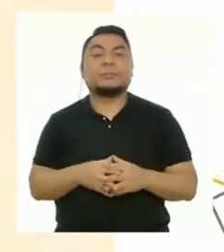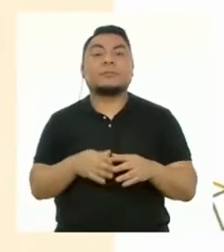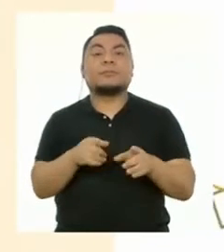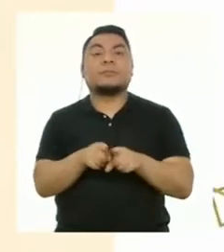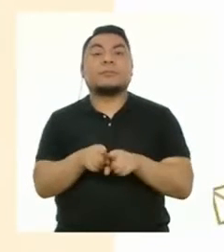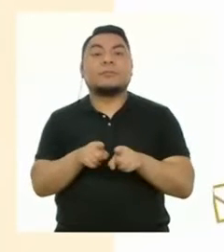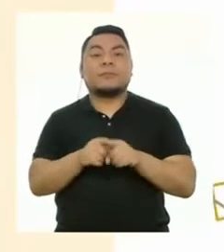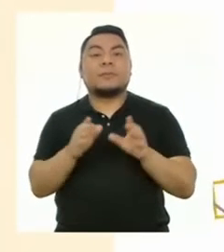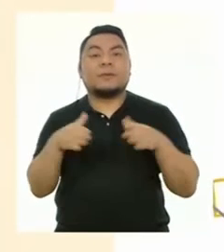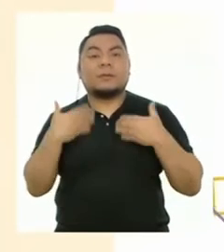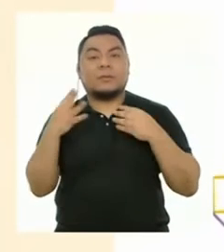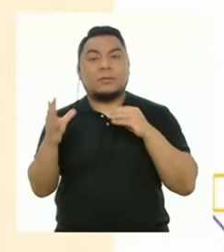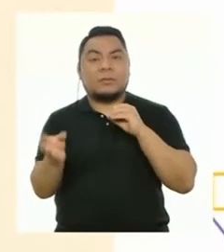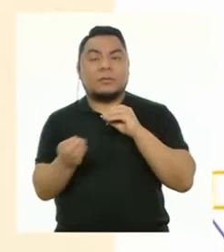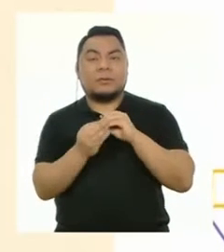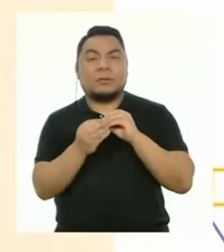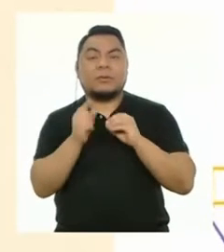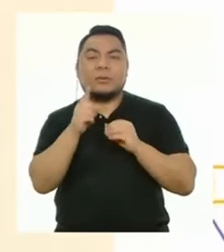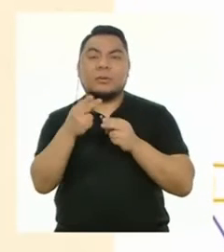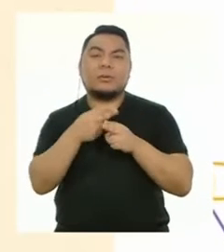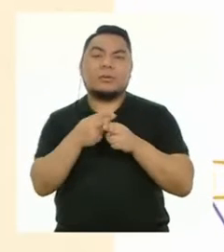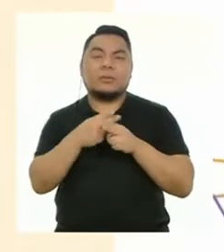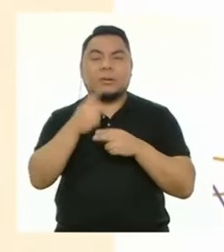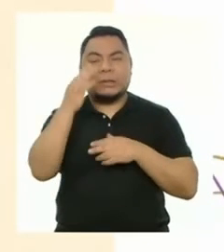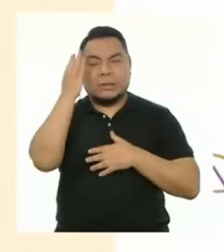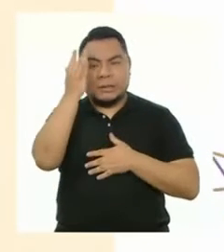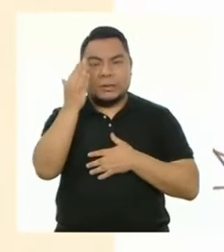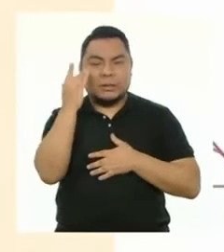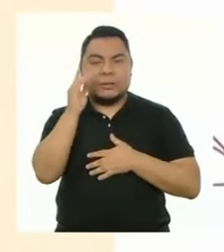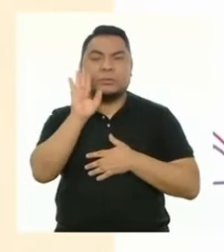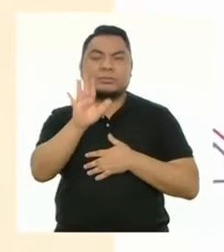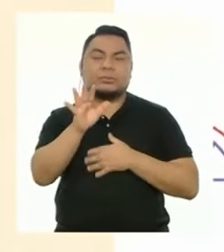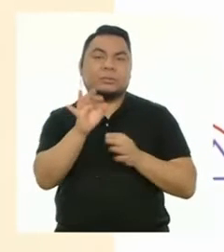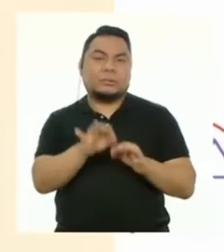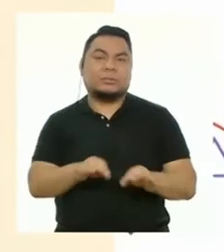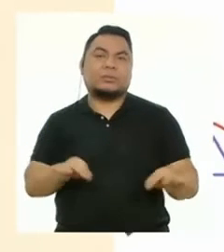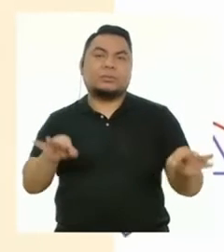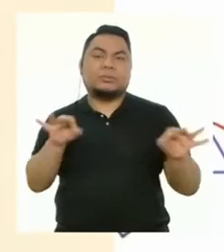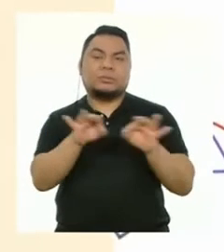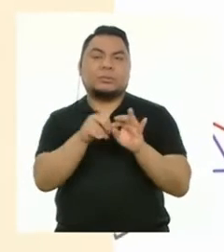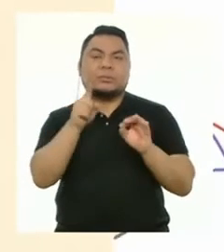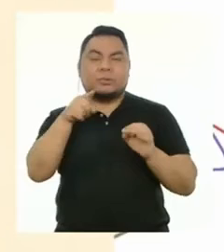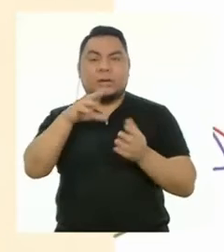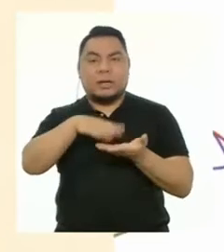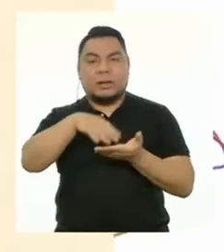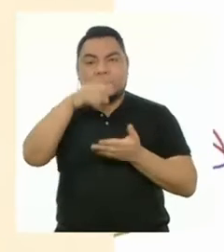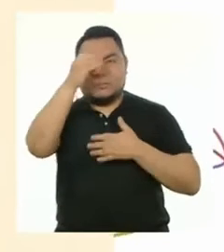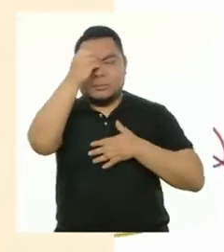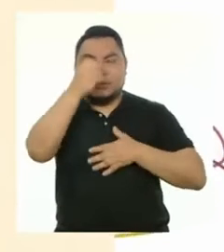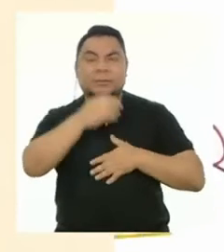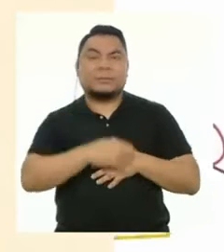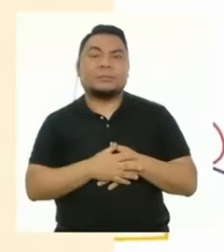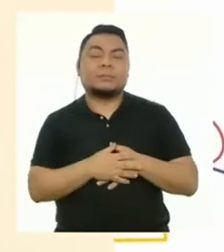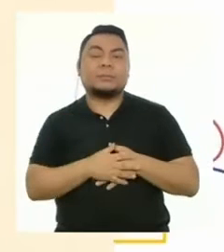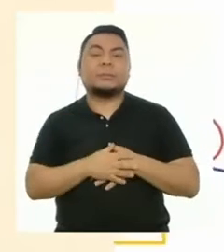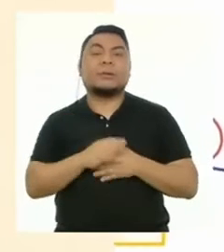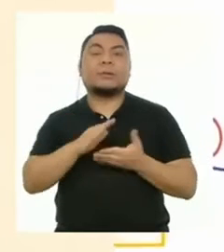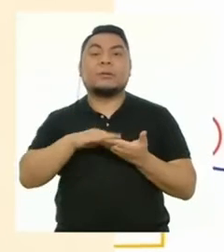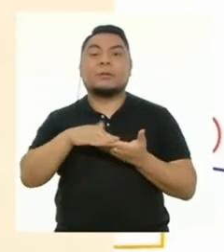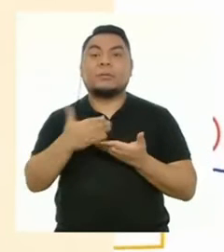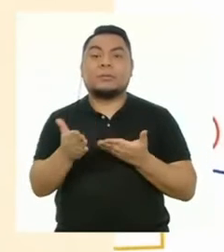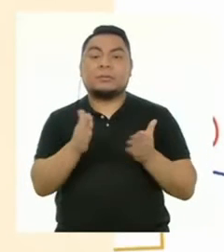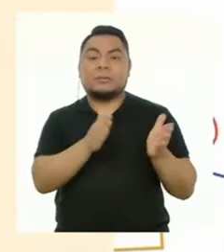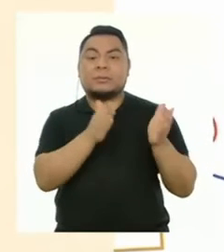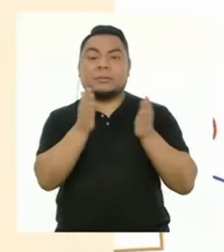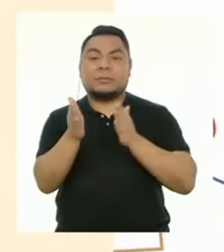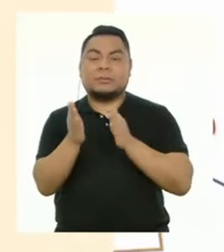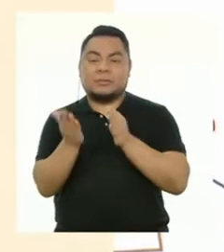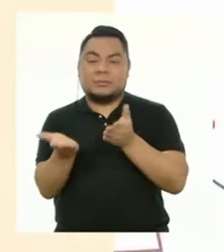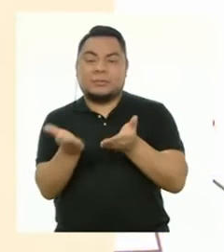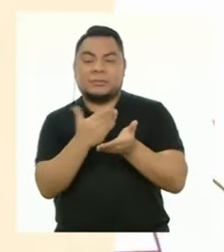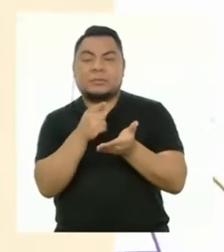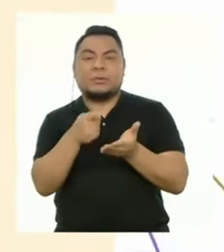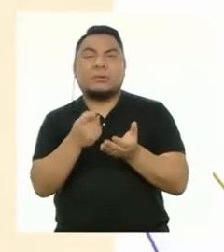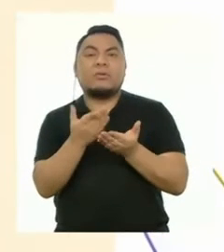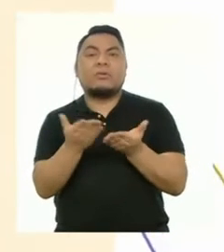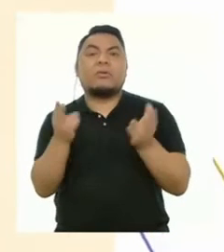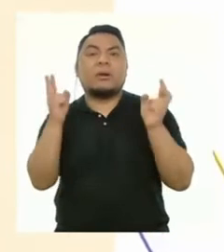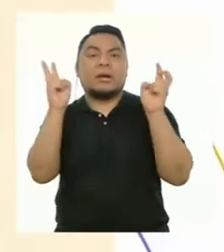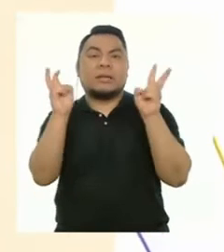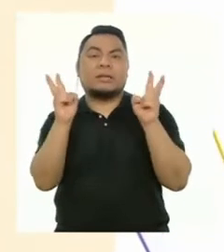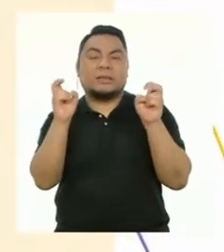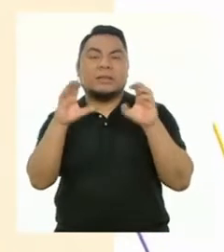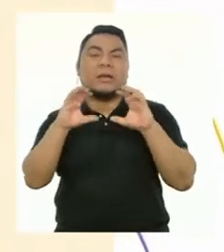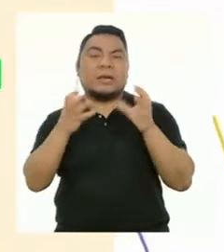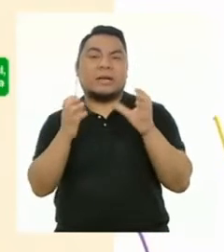También podemos incluir una pequeña reflexión sobre su importancia para nuestro aprendizaje. Luego está la organización de productos.